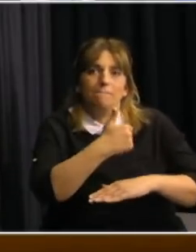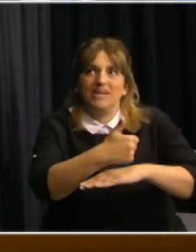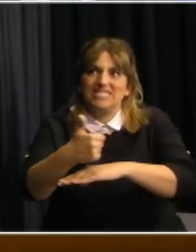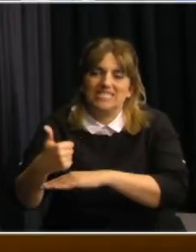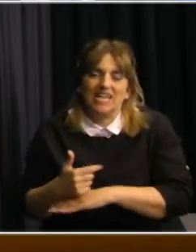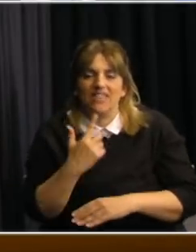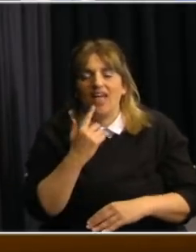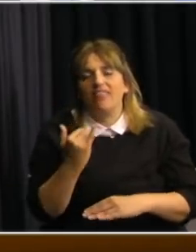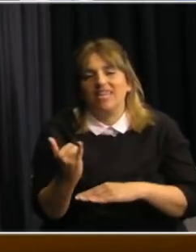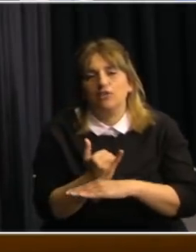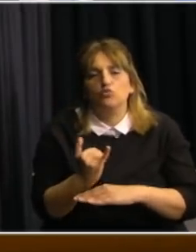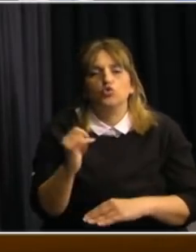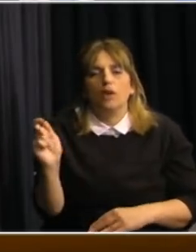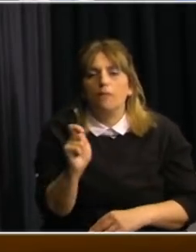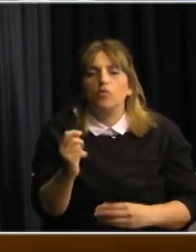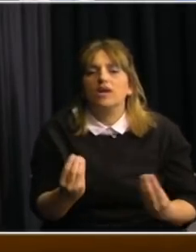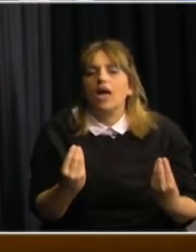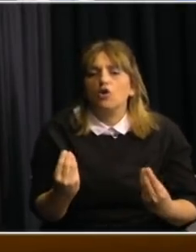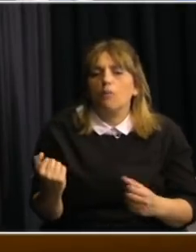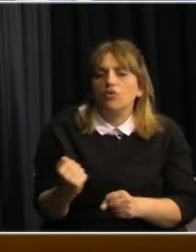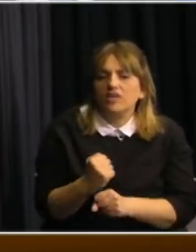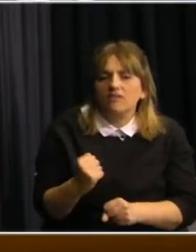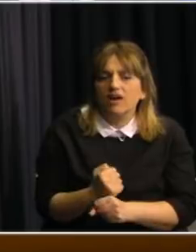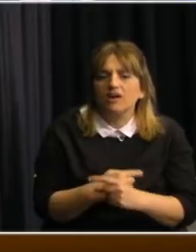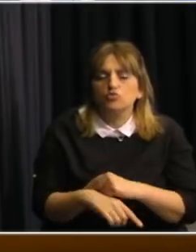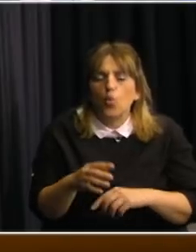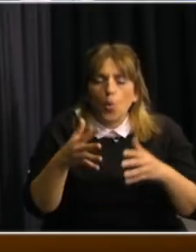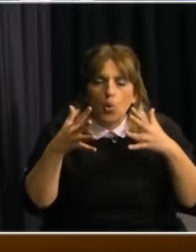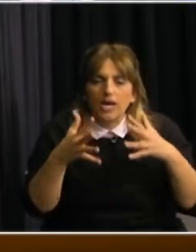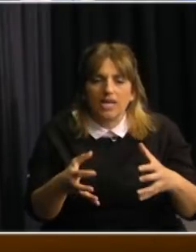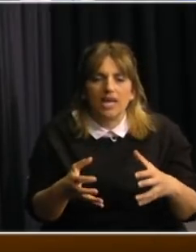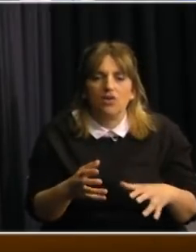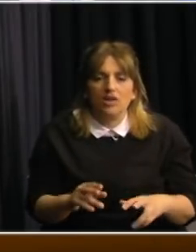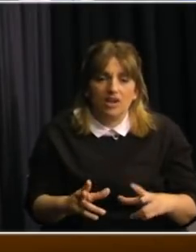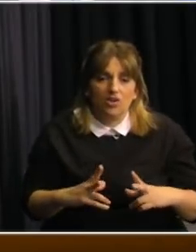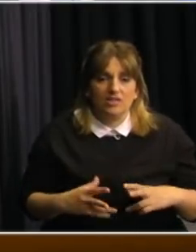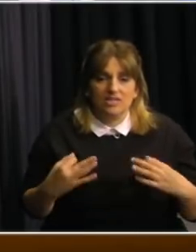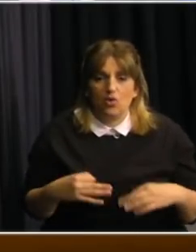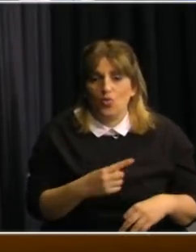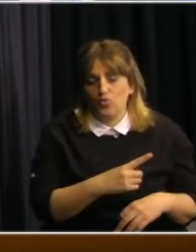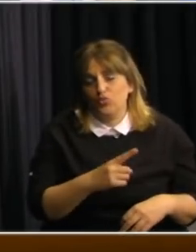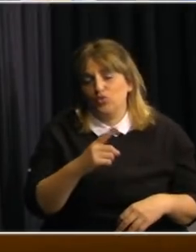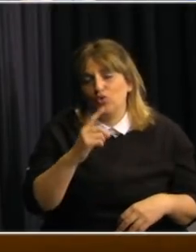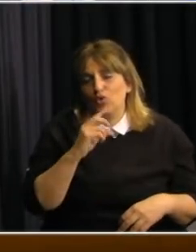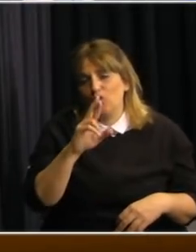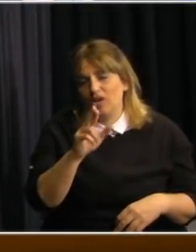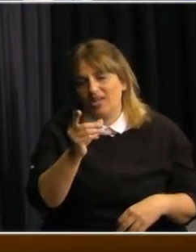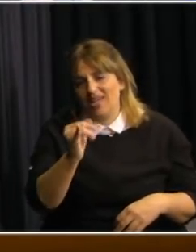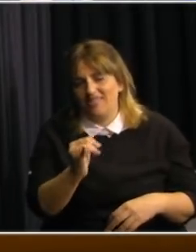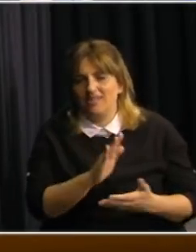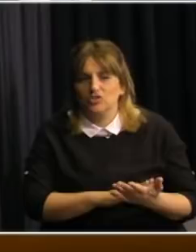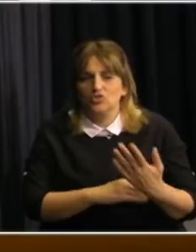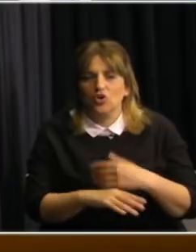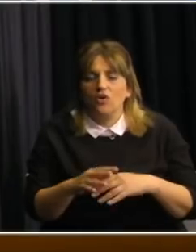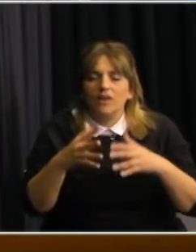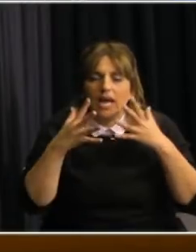que dijeron que están trabajando y cómo se debería gestionar el riesgo que era un poco lo que refería hoy Radio de la gestión del riesgo como debería ser